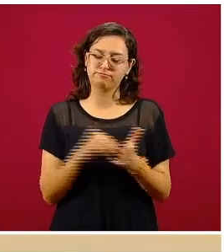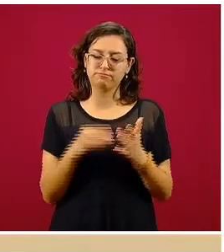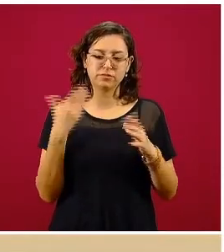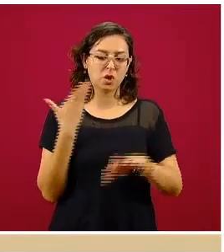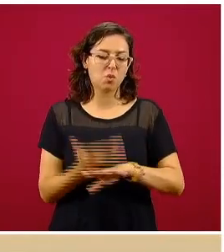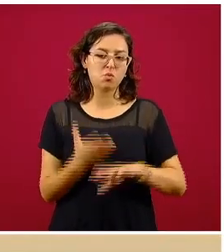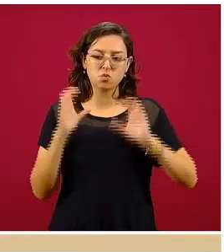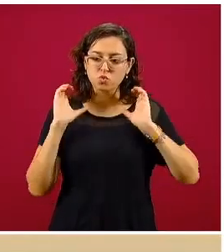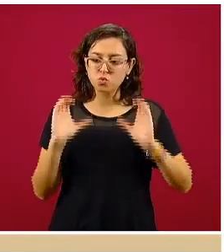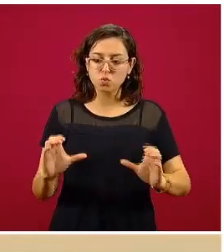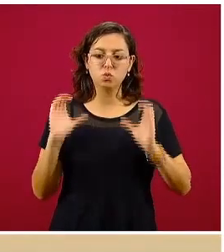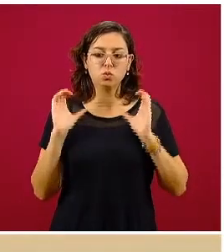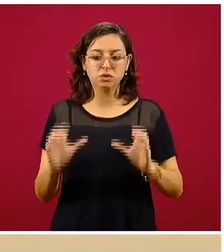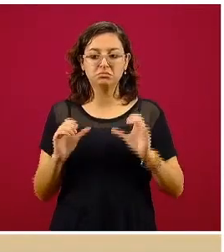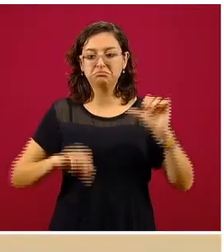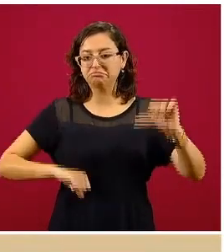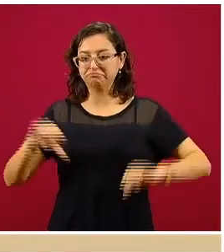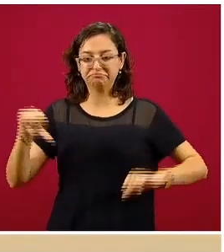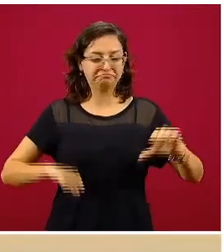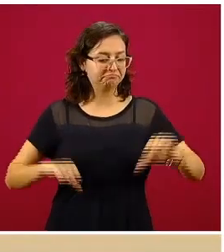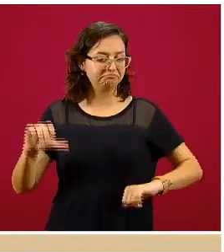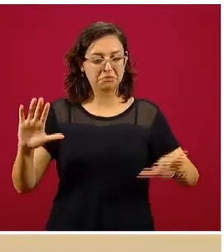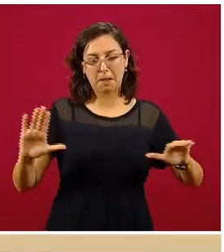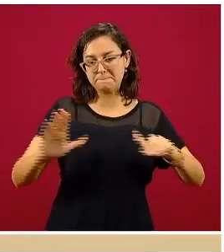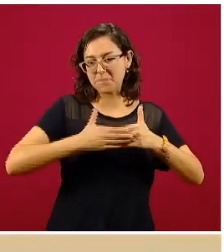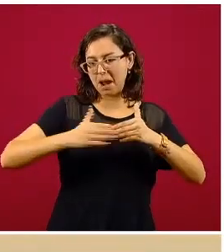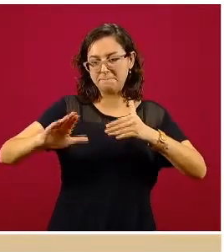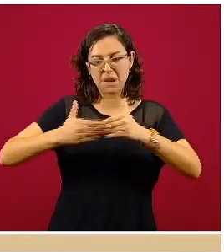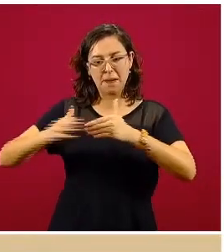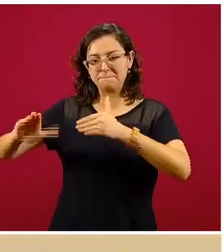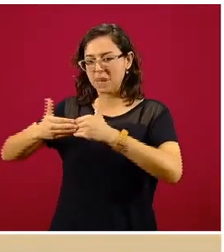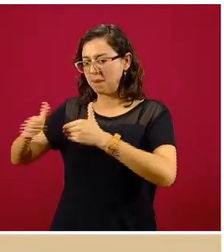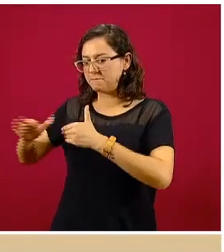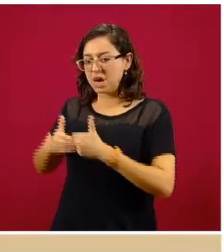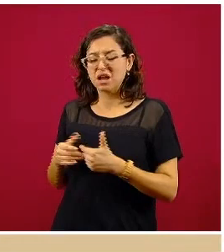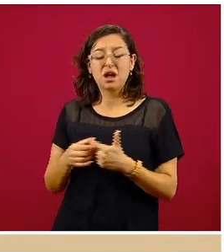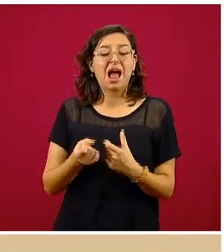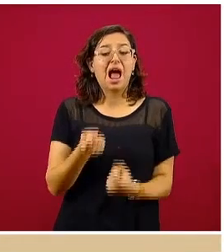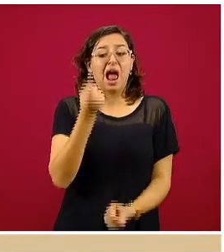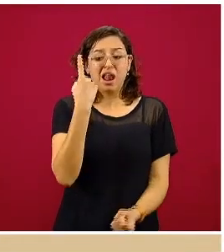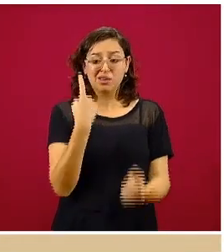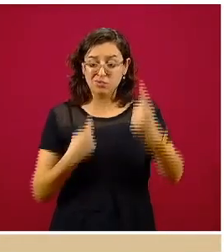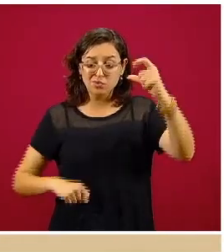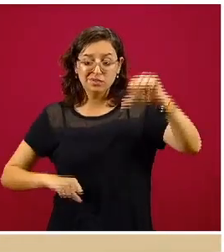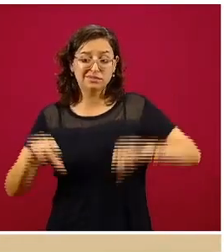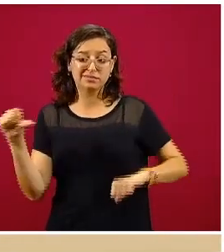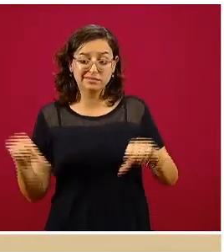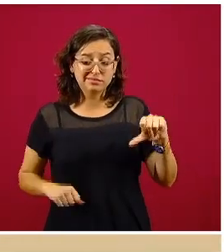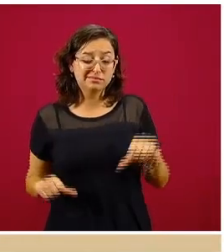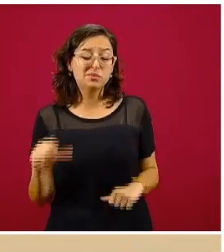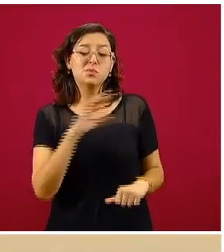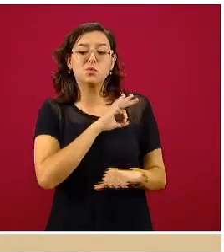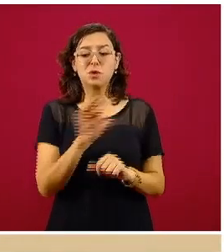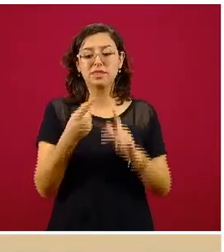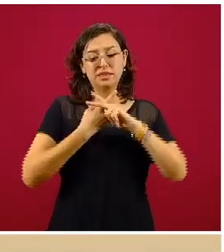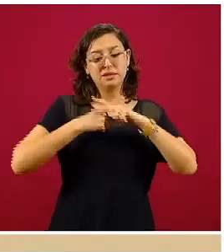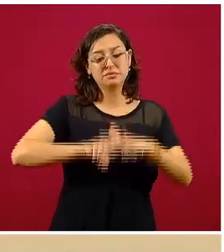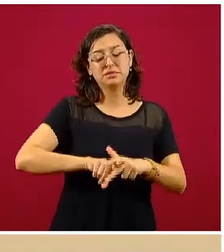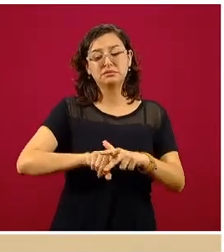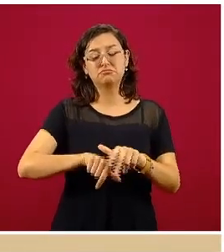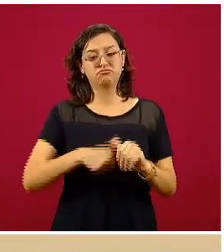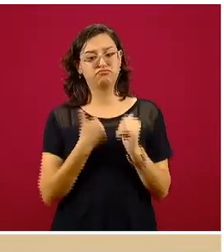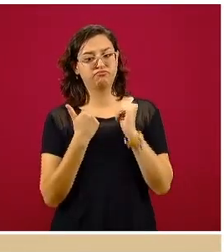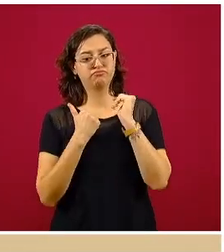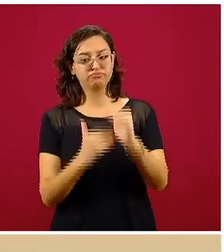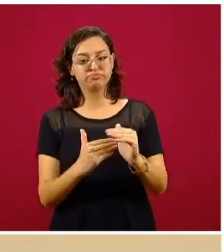muchas de las actividades suspendidas y solamente algunas actividades pueden iniciar con ciertas limitaciones.